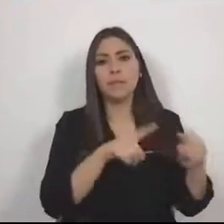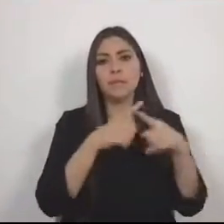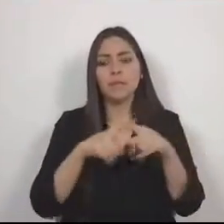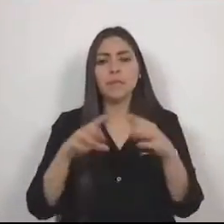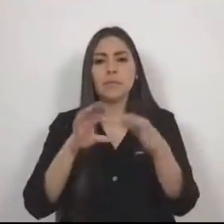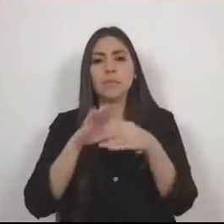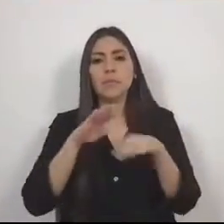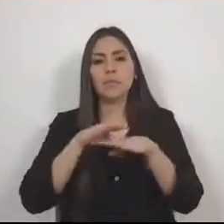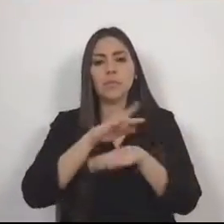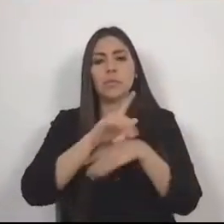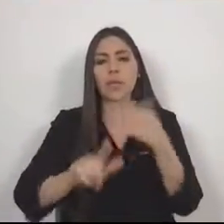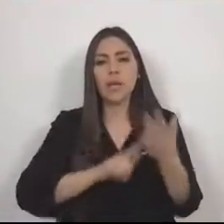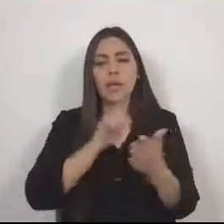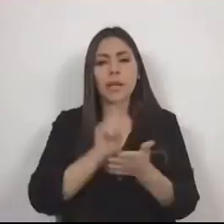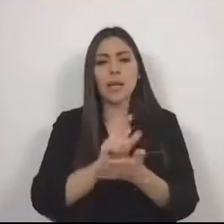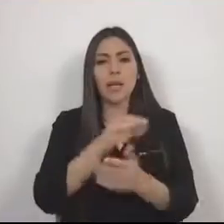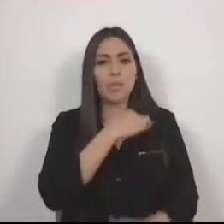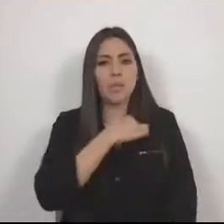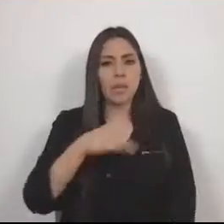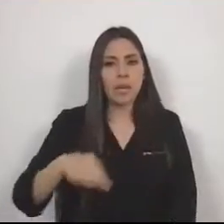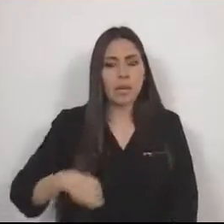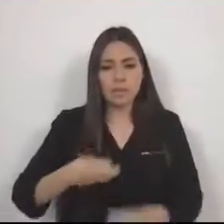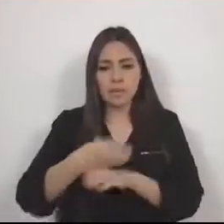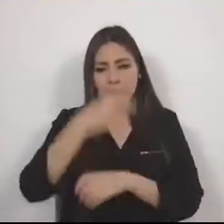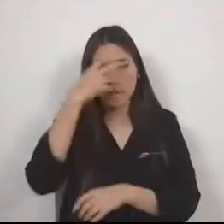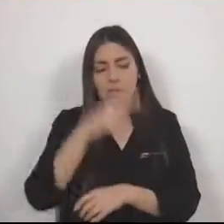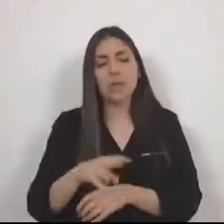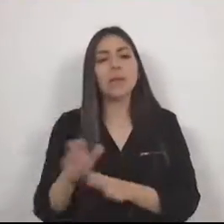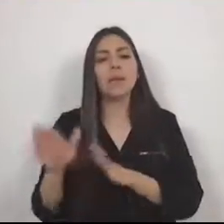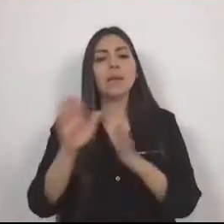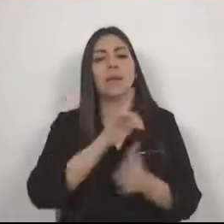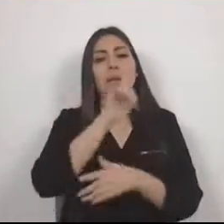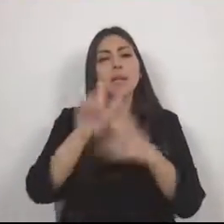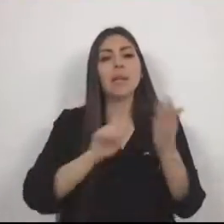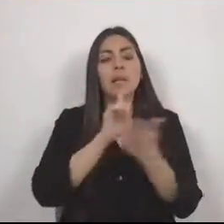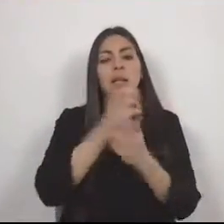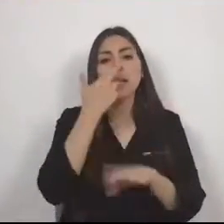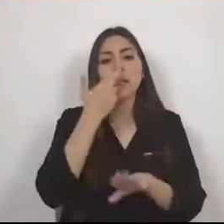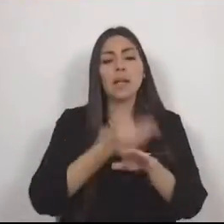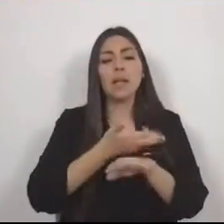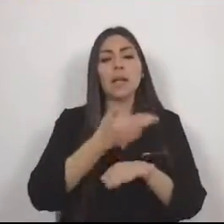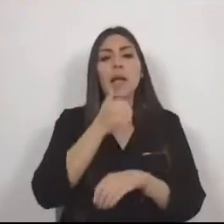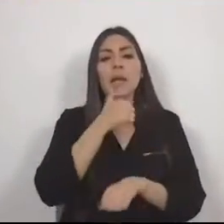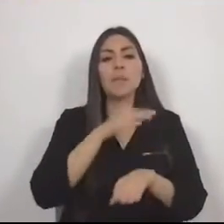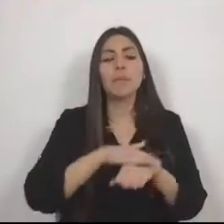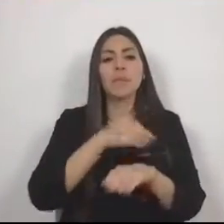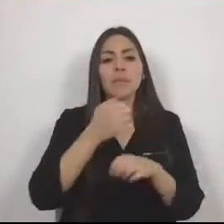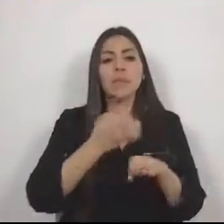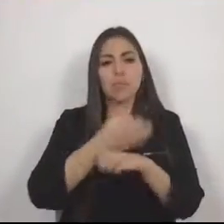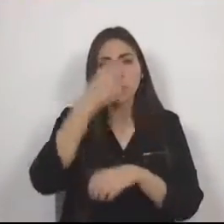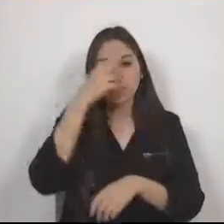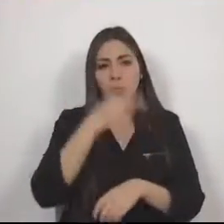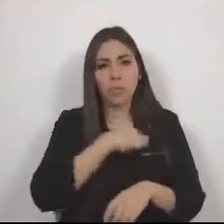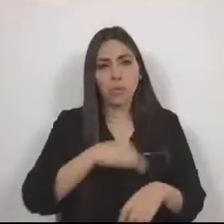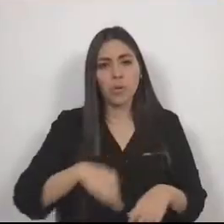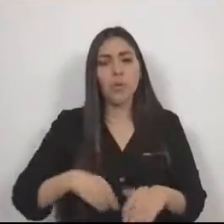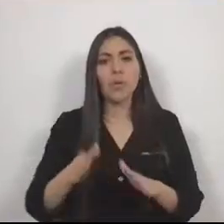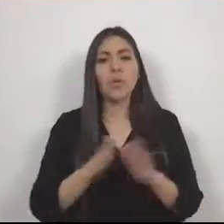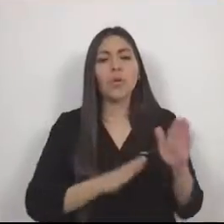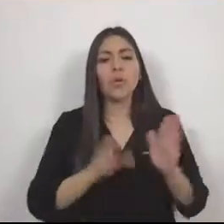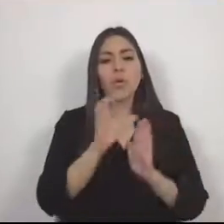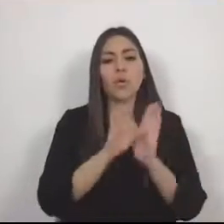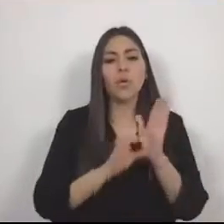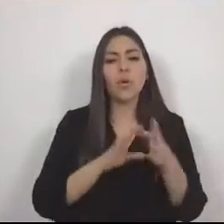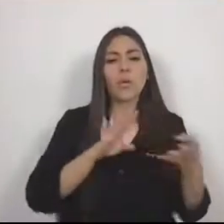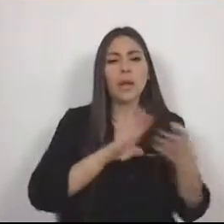de la Ley Orgánica Municipal, de la Ley de Responsabilidades Administrativas del Estado de México y municipios, el Código Penal del Estado de